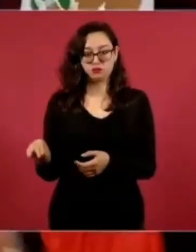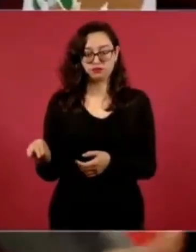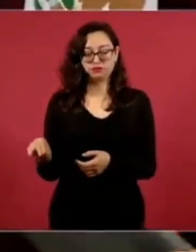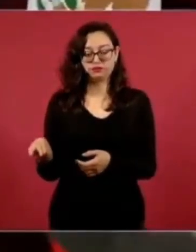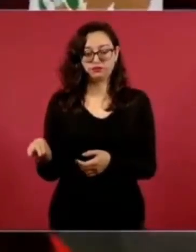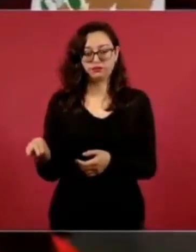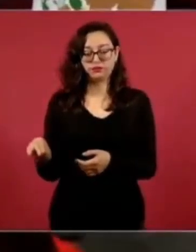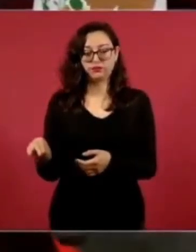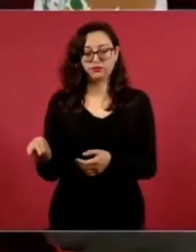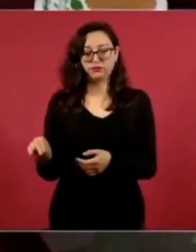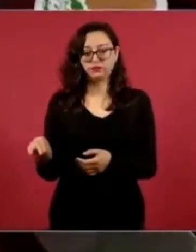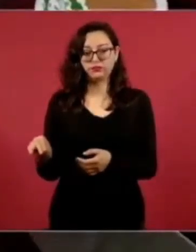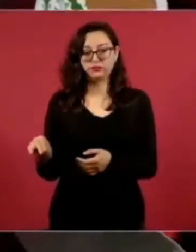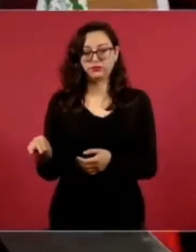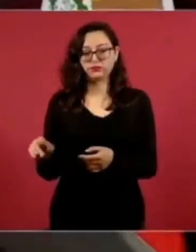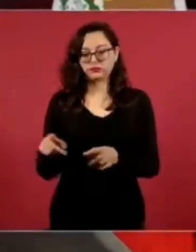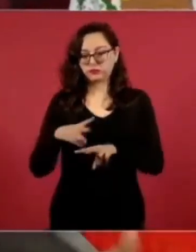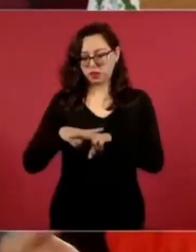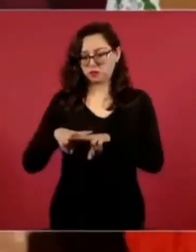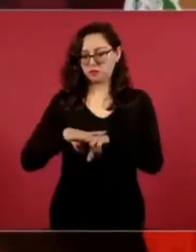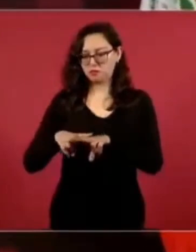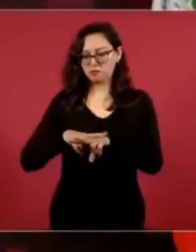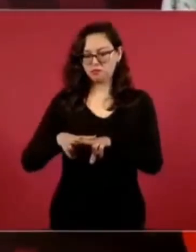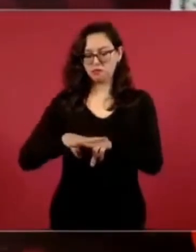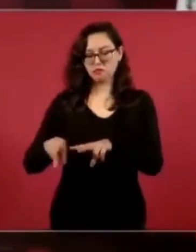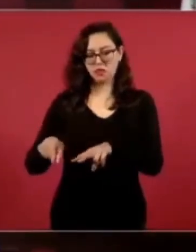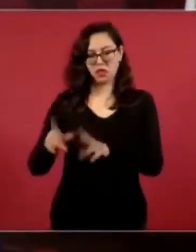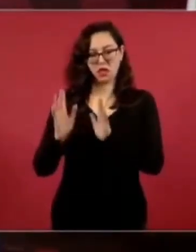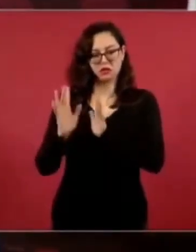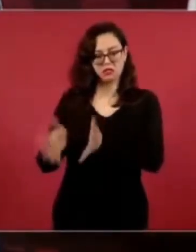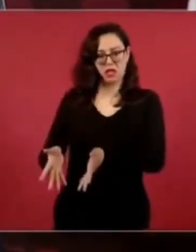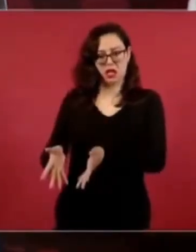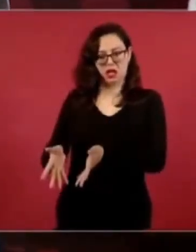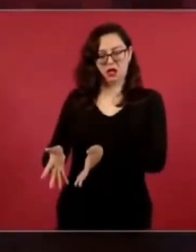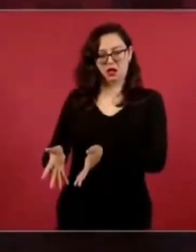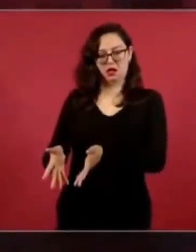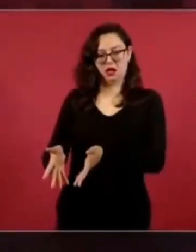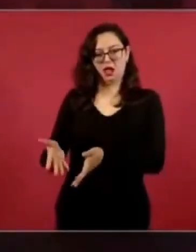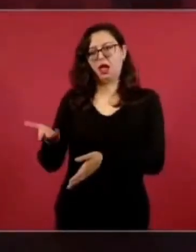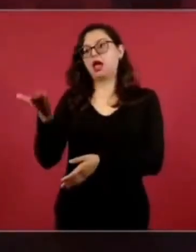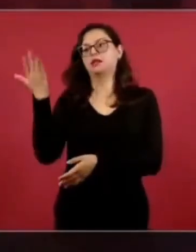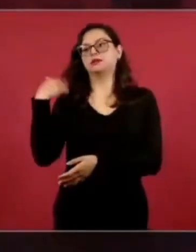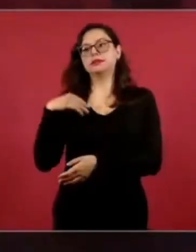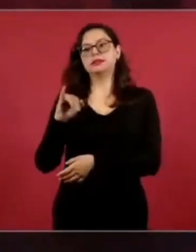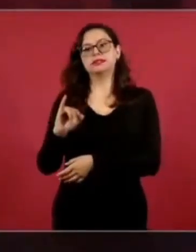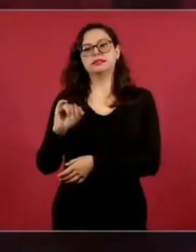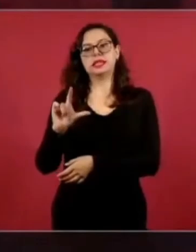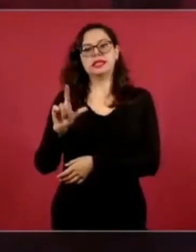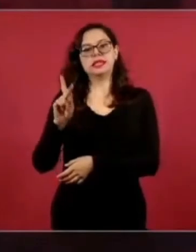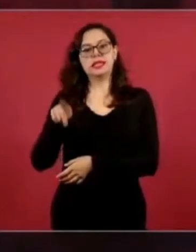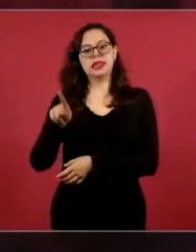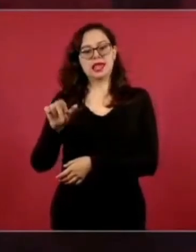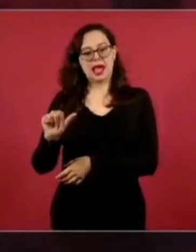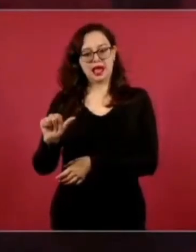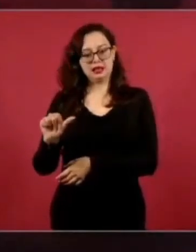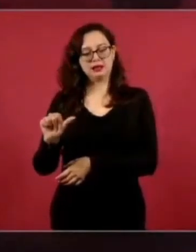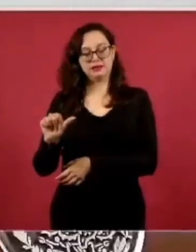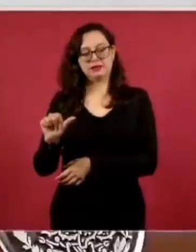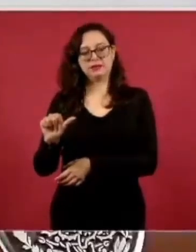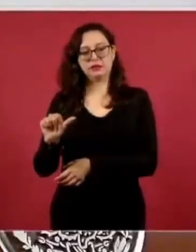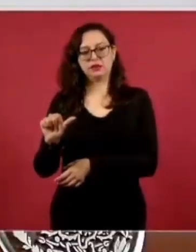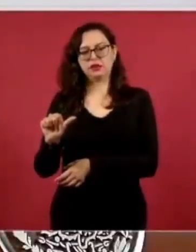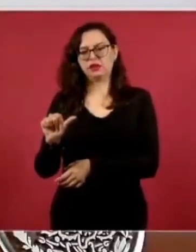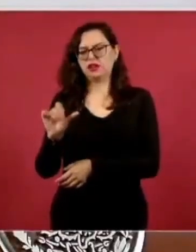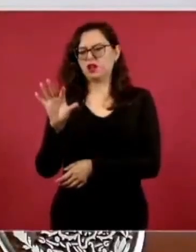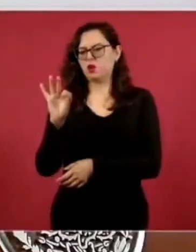Entonces, se tenía un derecho de vía que se le había concesionado a Ica, creo que de